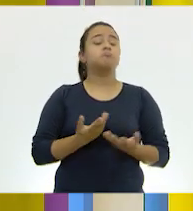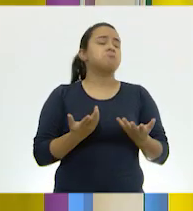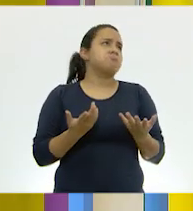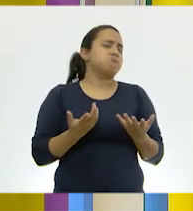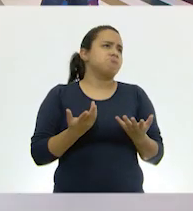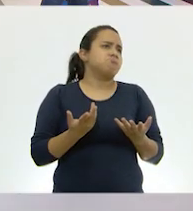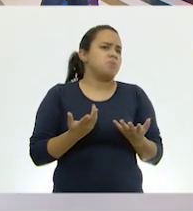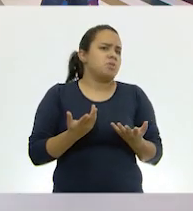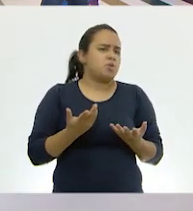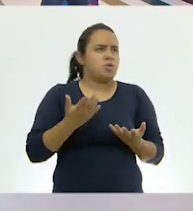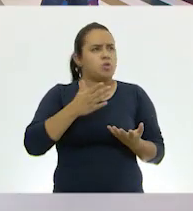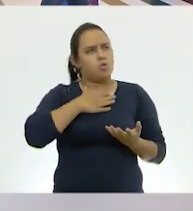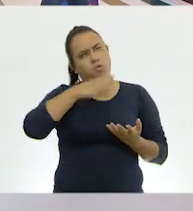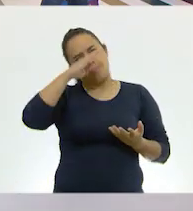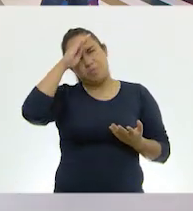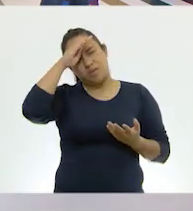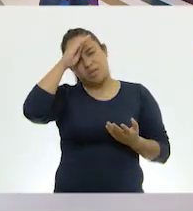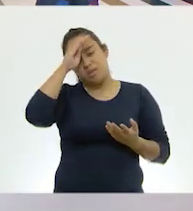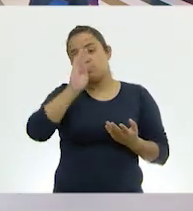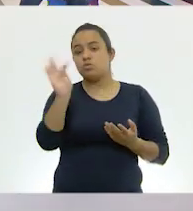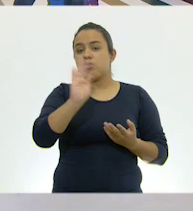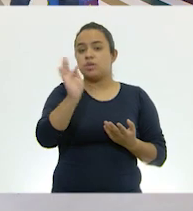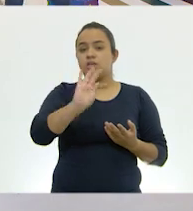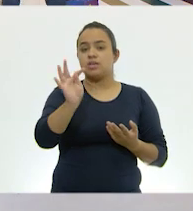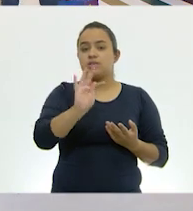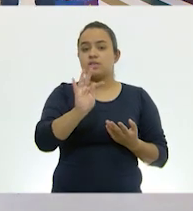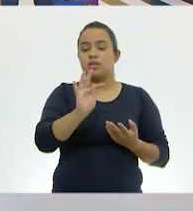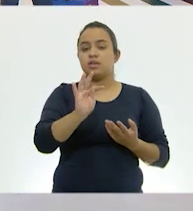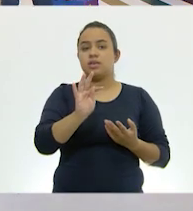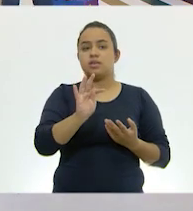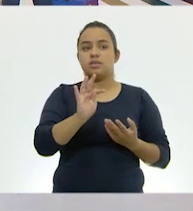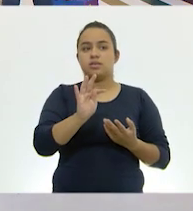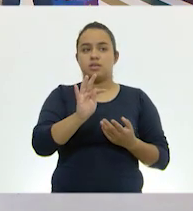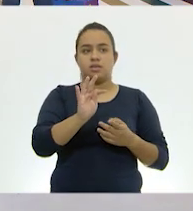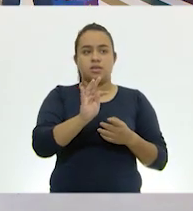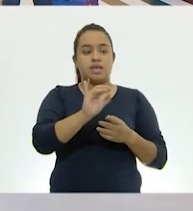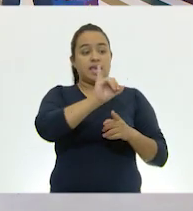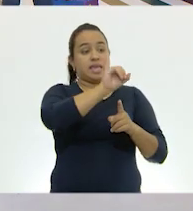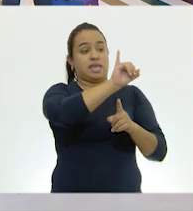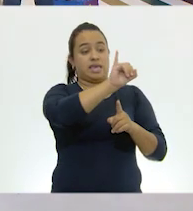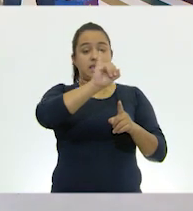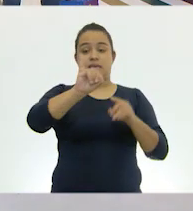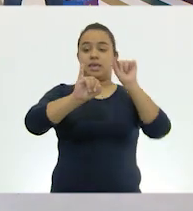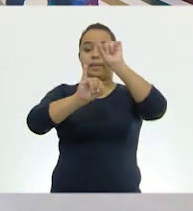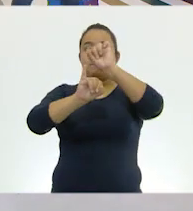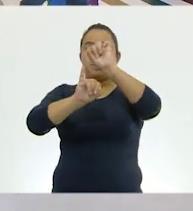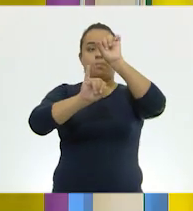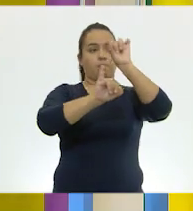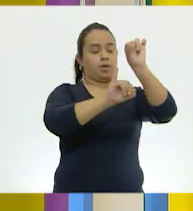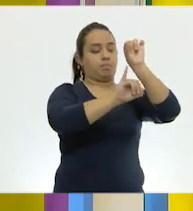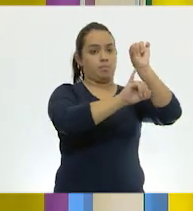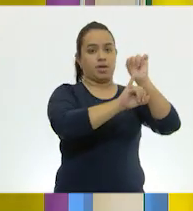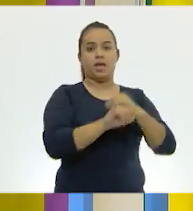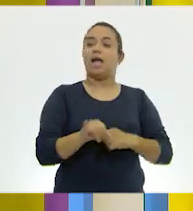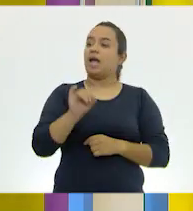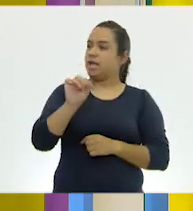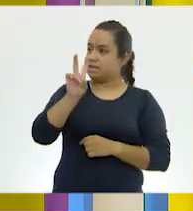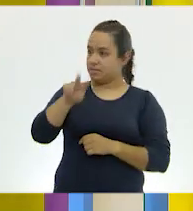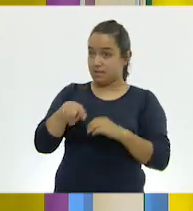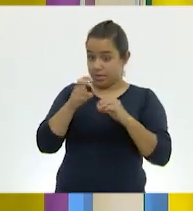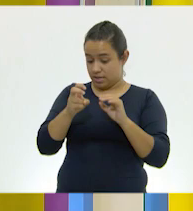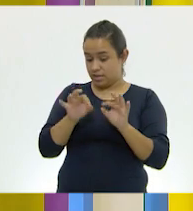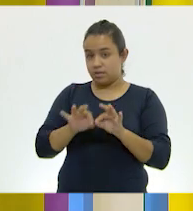podría... Creo que te puedes ponerle a los puntitos a las letras IS. Ah, claro. Es importante, muy bien.